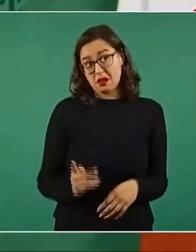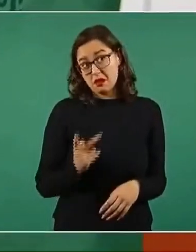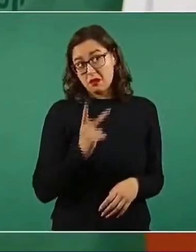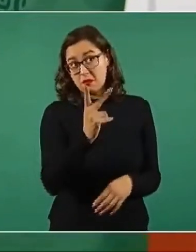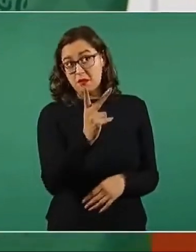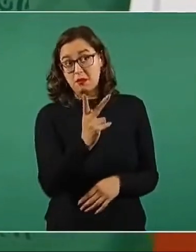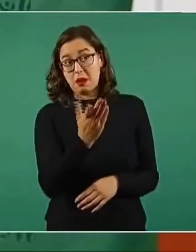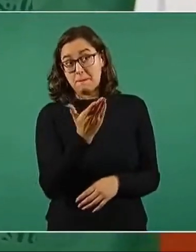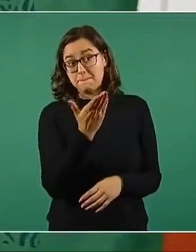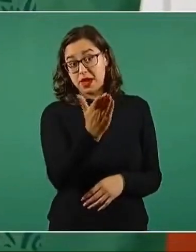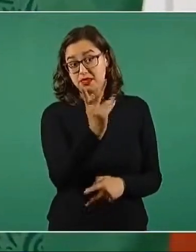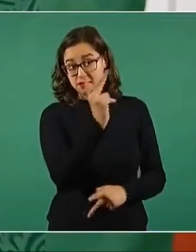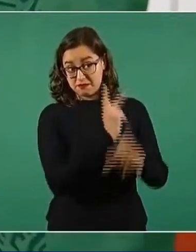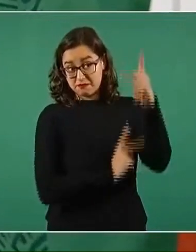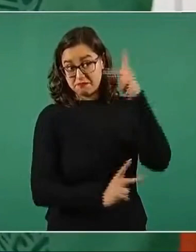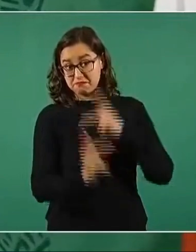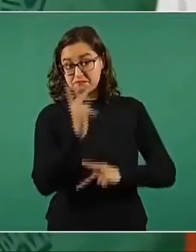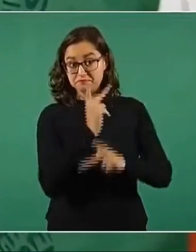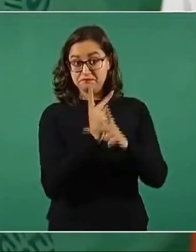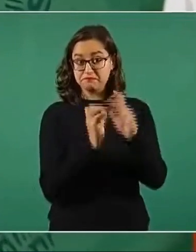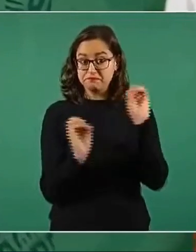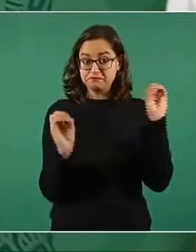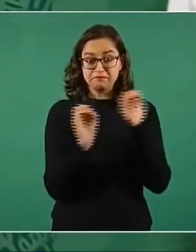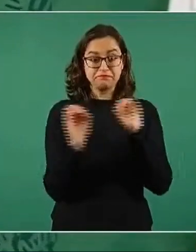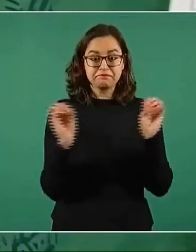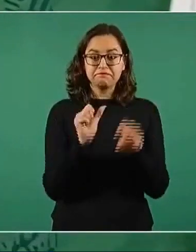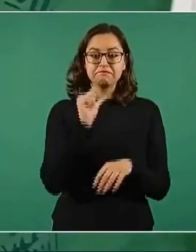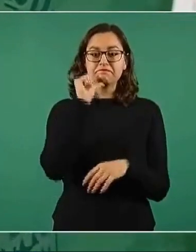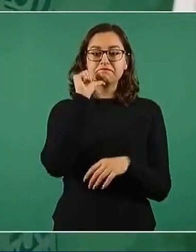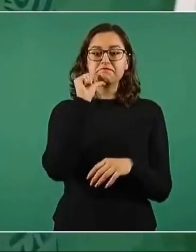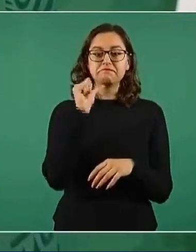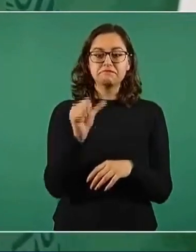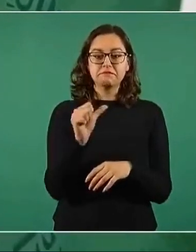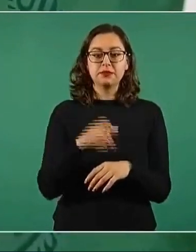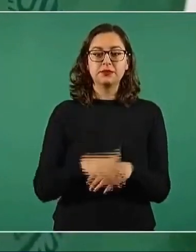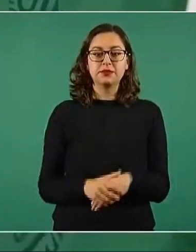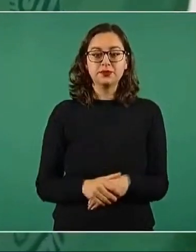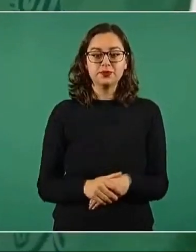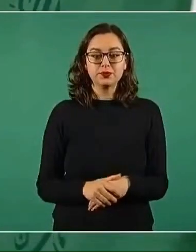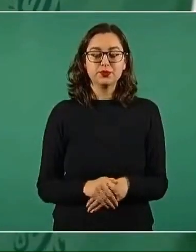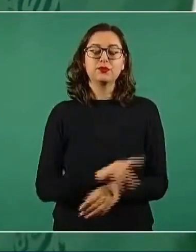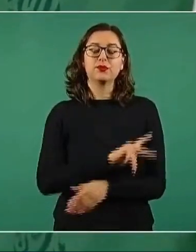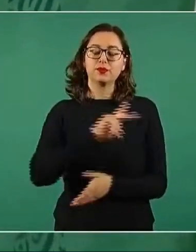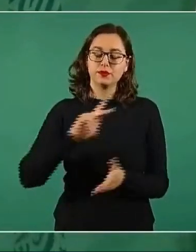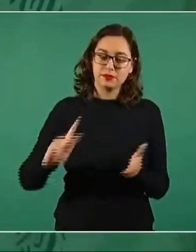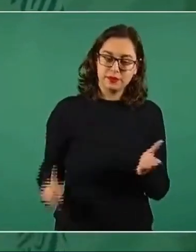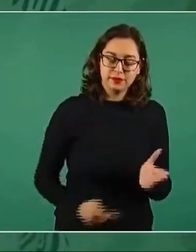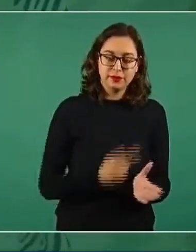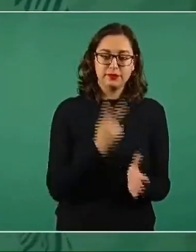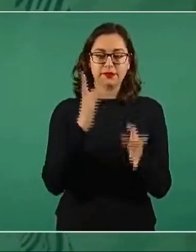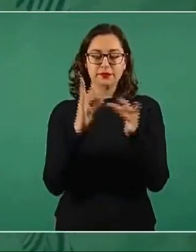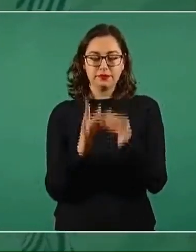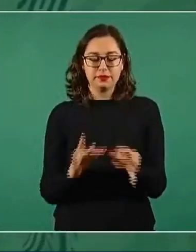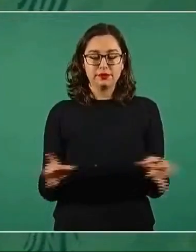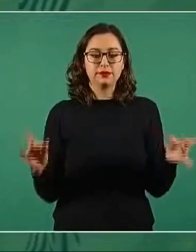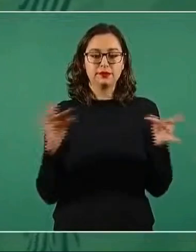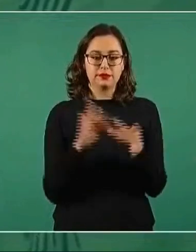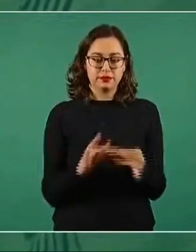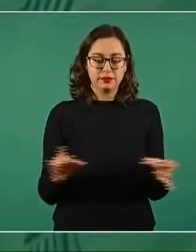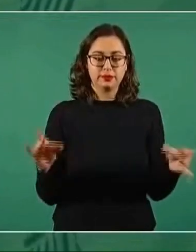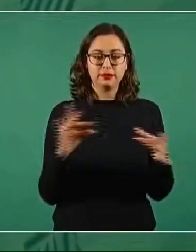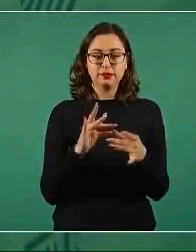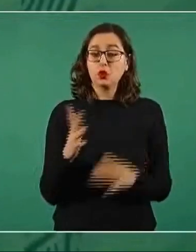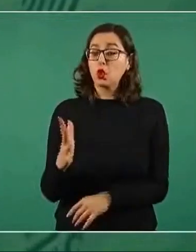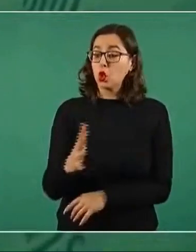y vuelvo a lo mismo, la clave está en no permitir